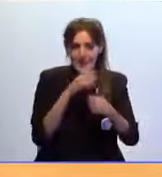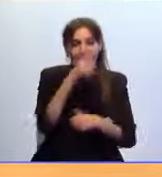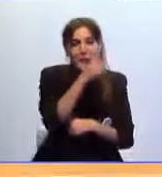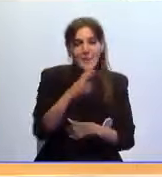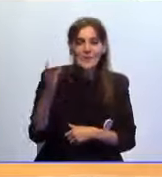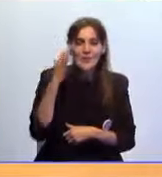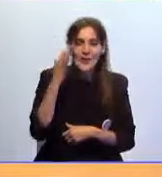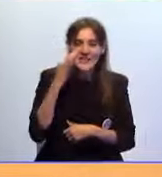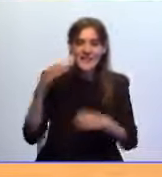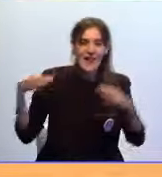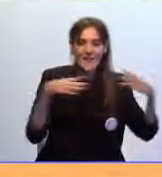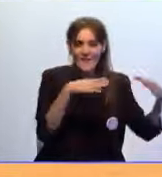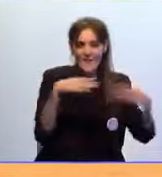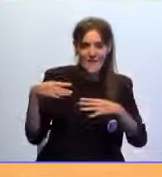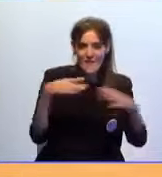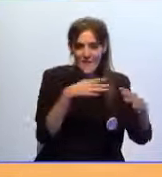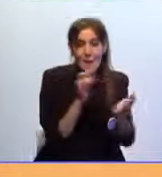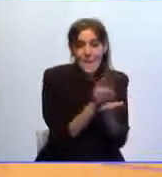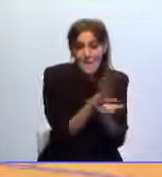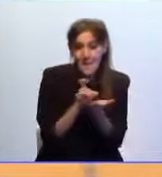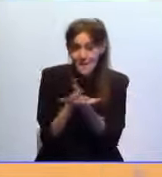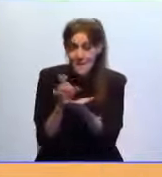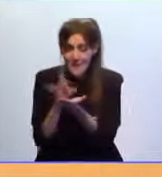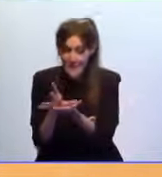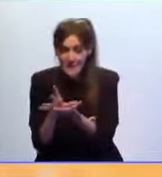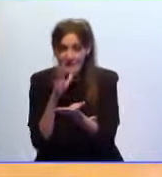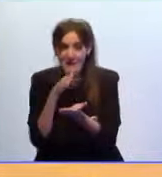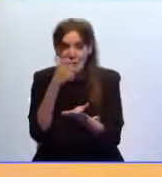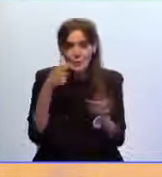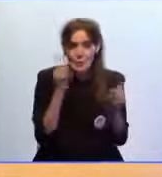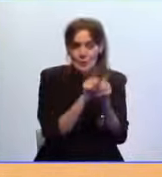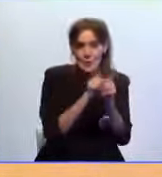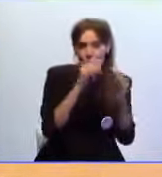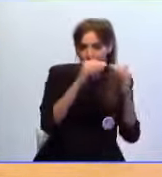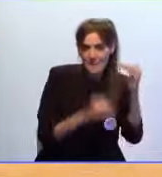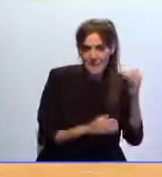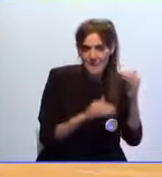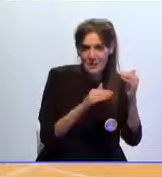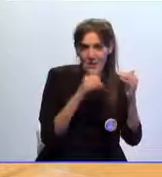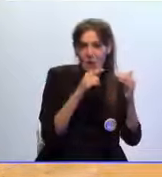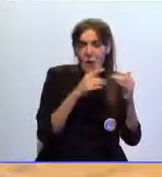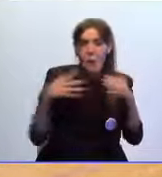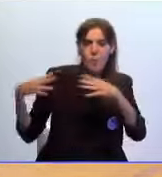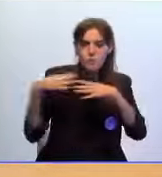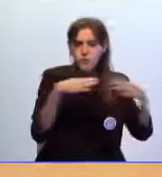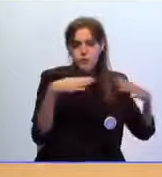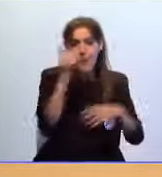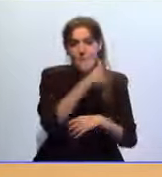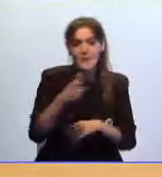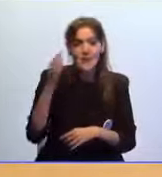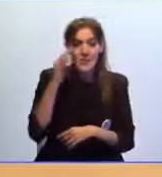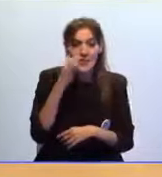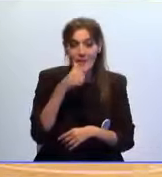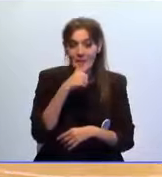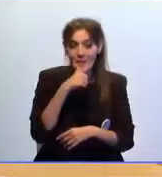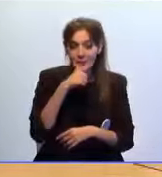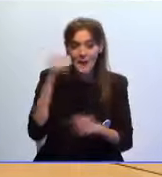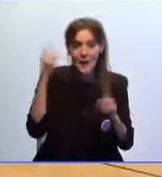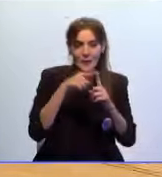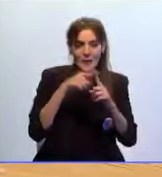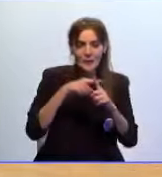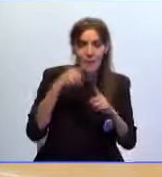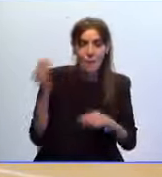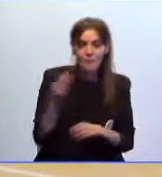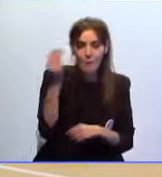chicas de Víctor Cachón marcan más y encajan menos que su oponente Un duelo de altura que las Ceutí tratarán de resolver a su